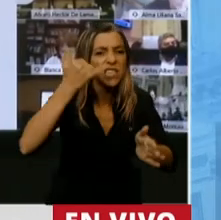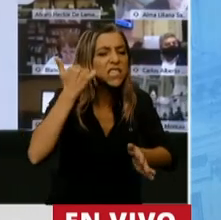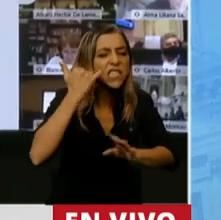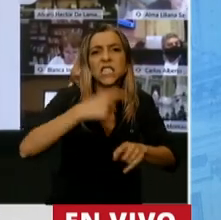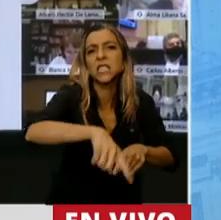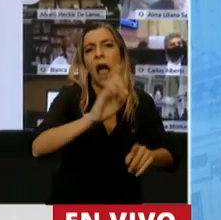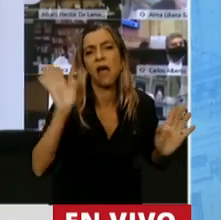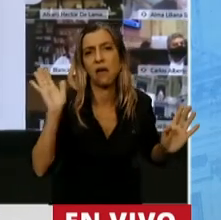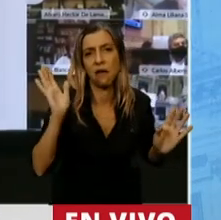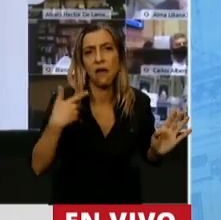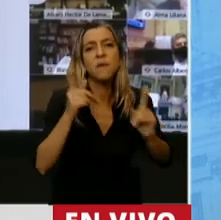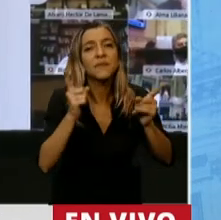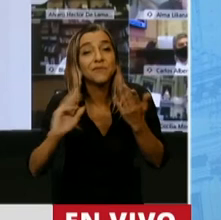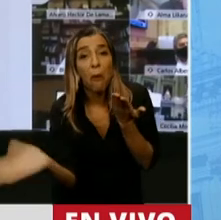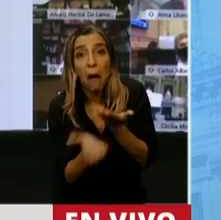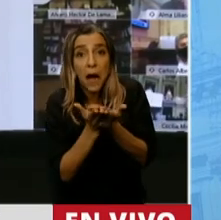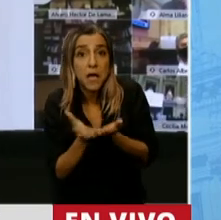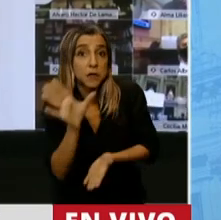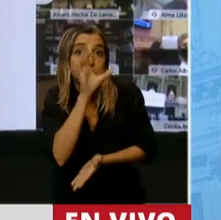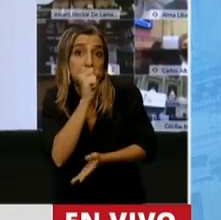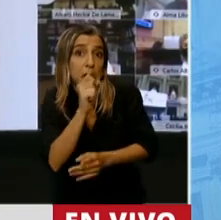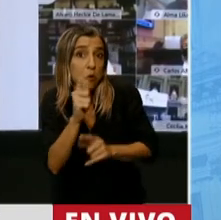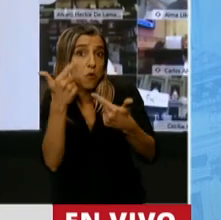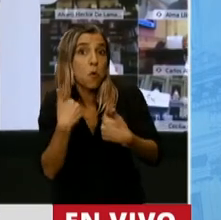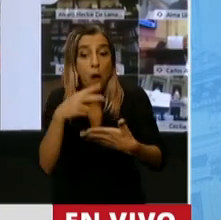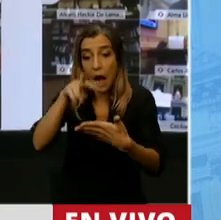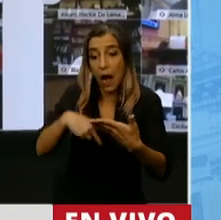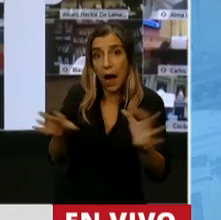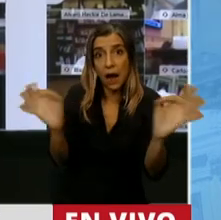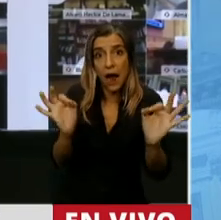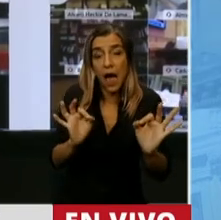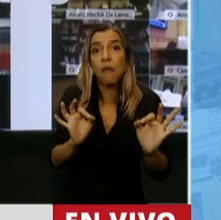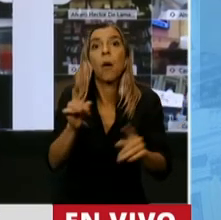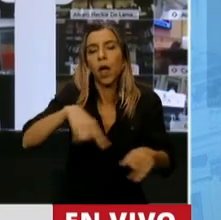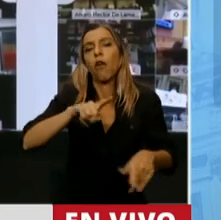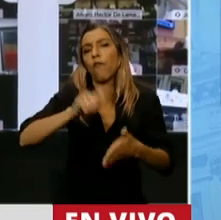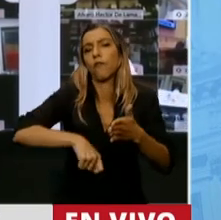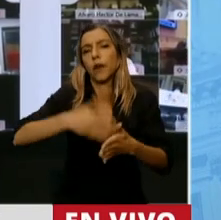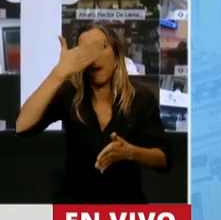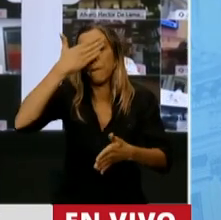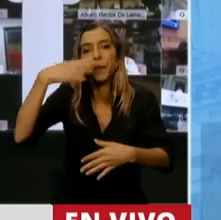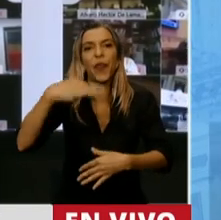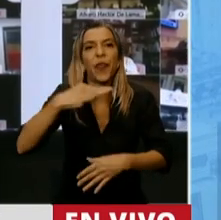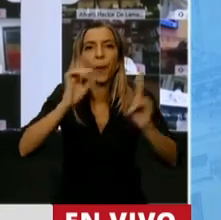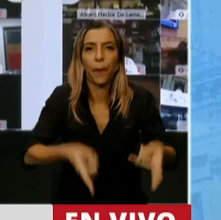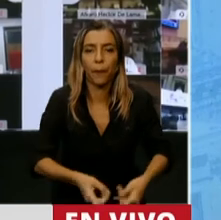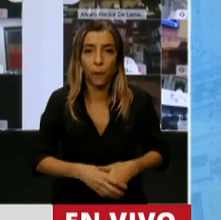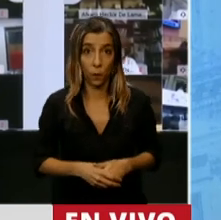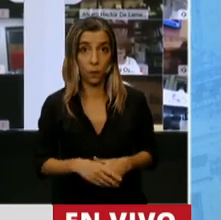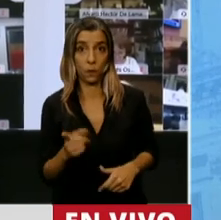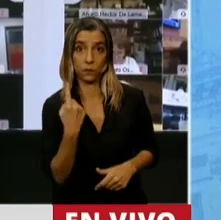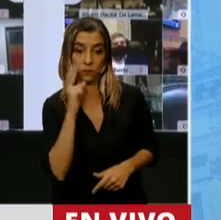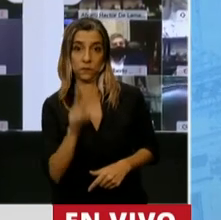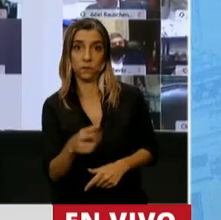con algunos anexos secretos que tienen que firmar sin poder leerlos siquiera, sin saber lo que dicen. También tenemos el ejemplo